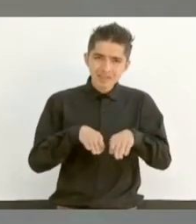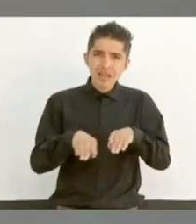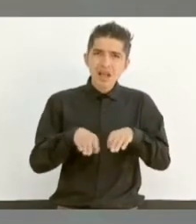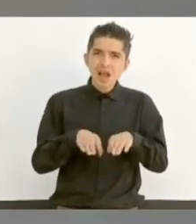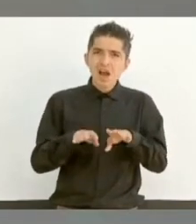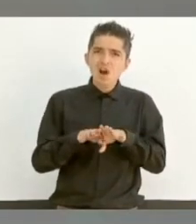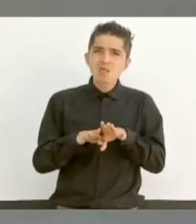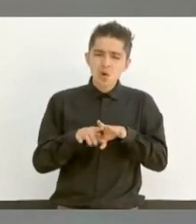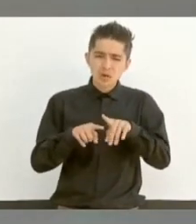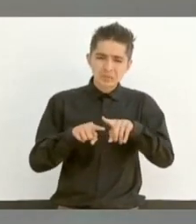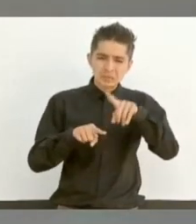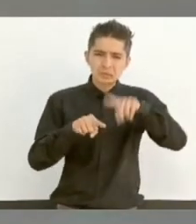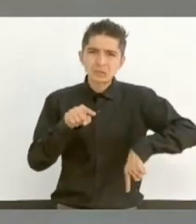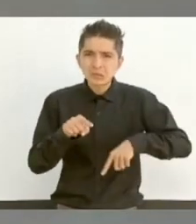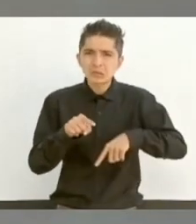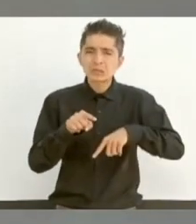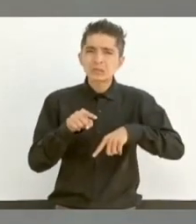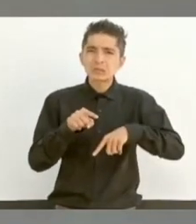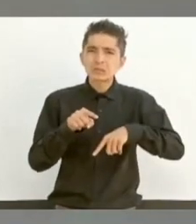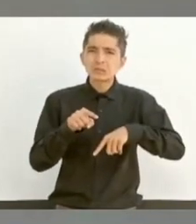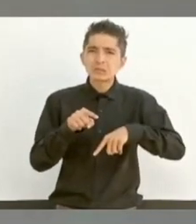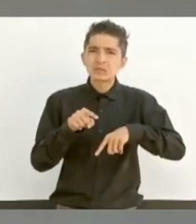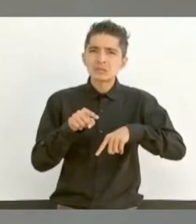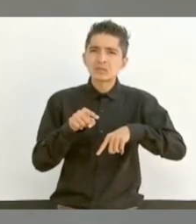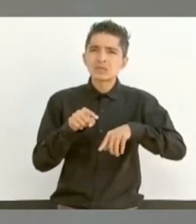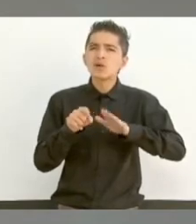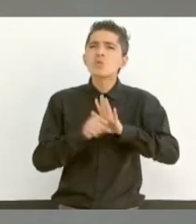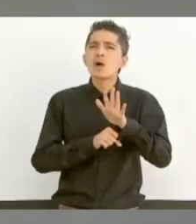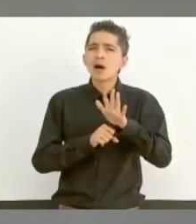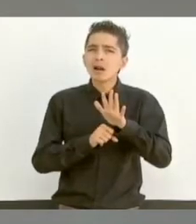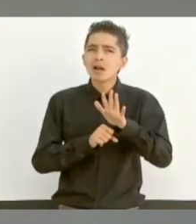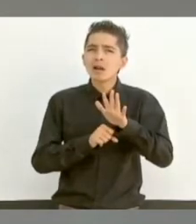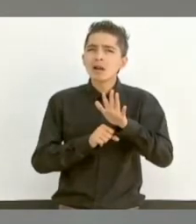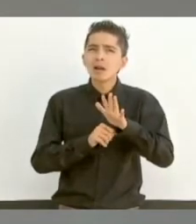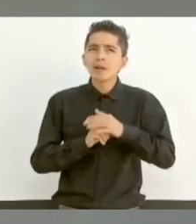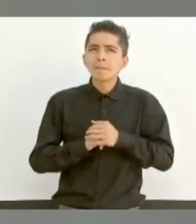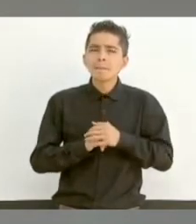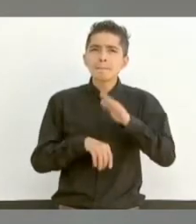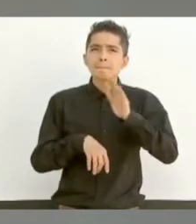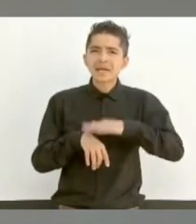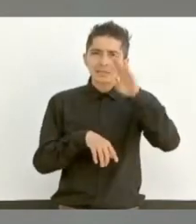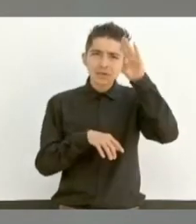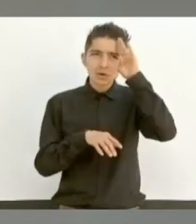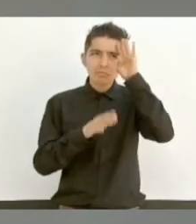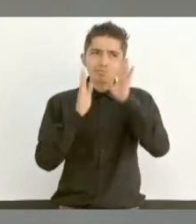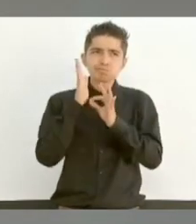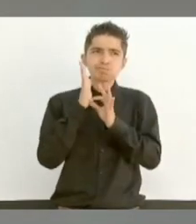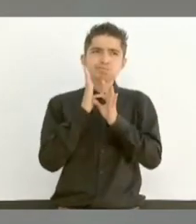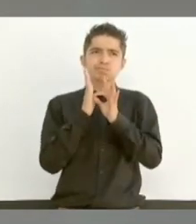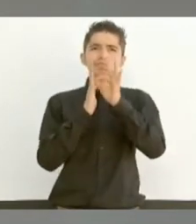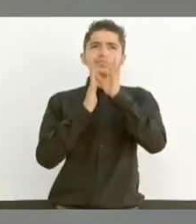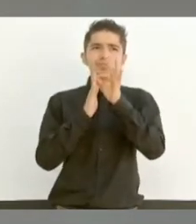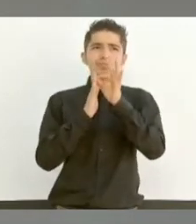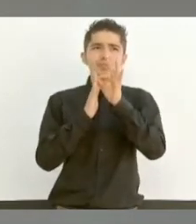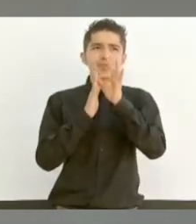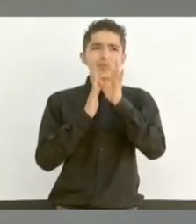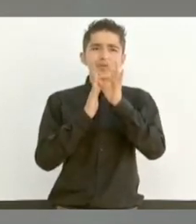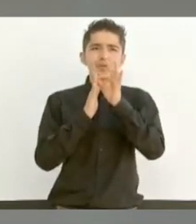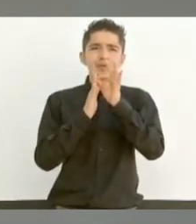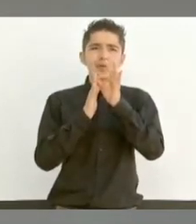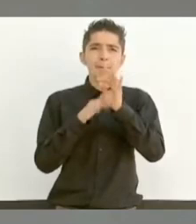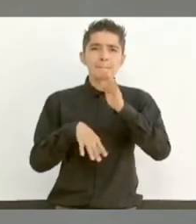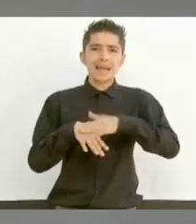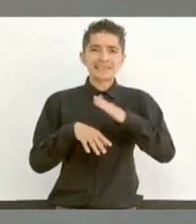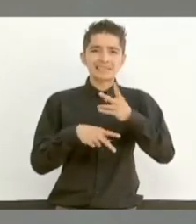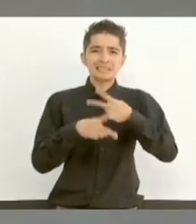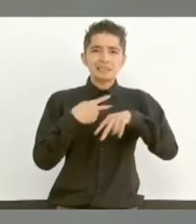delito que más ha crecido, que más ha